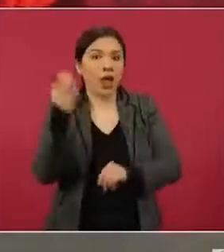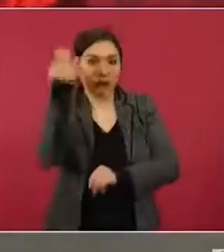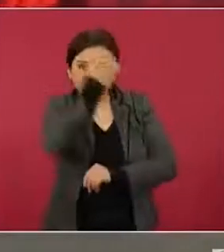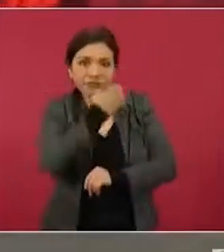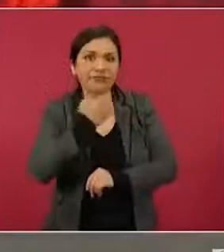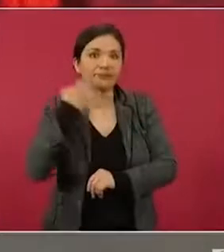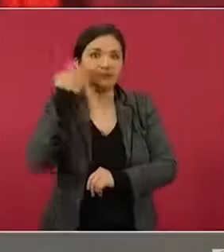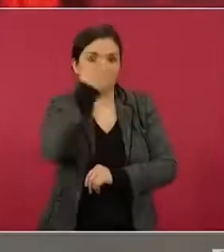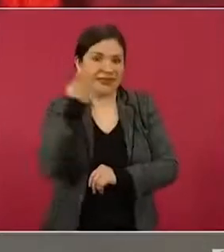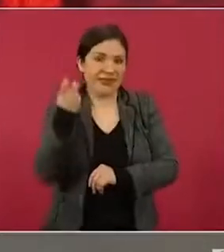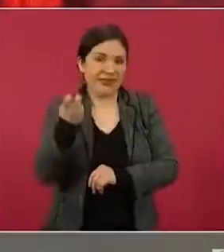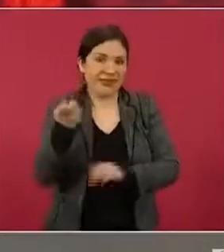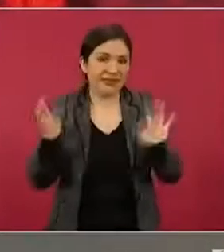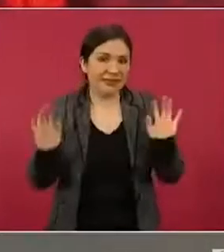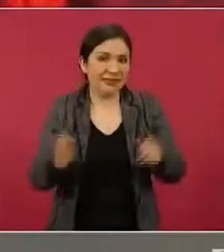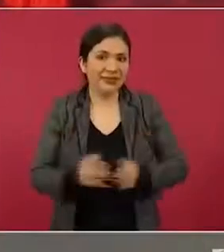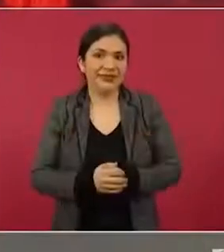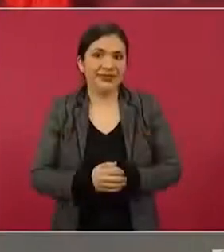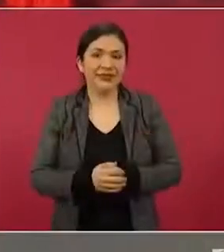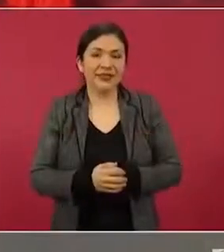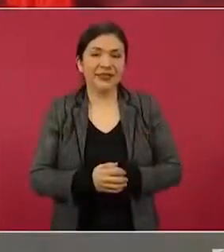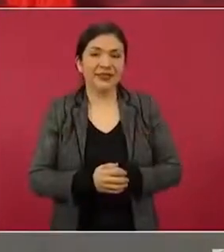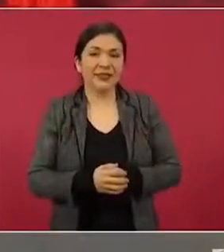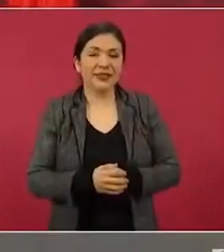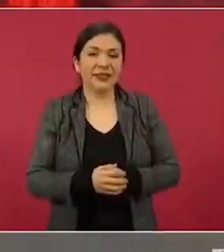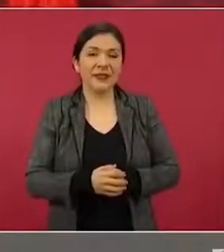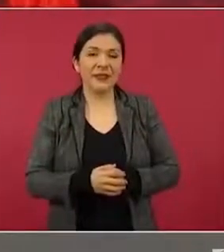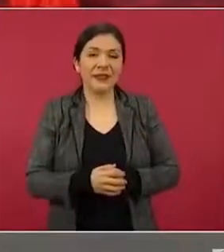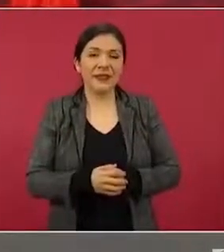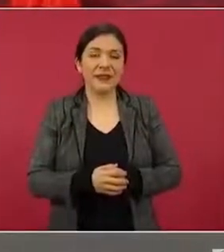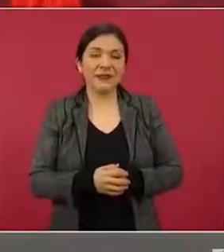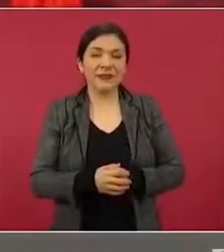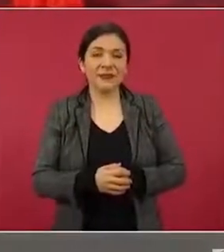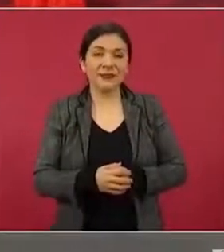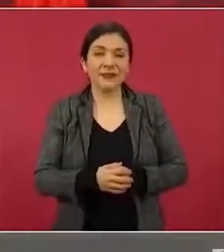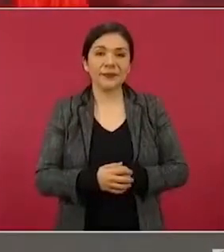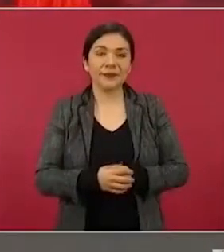va a empezar a